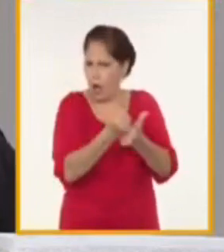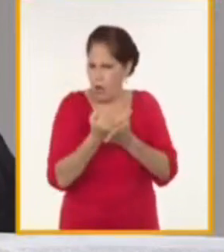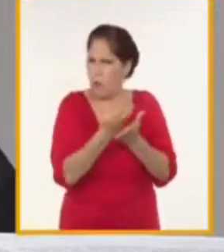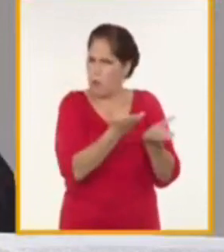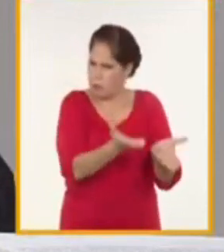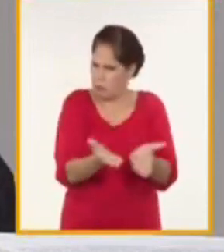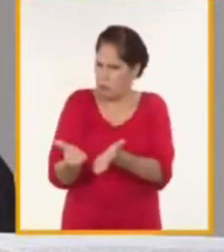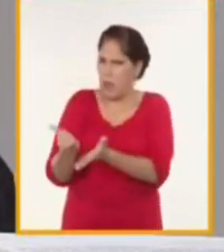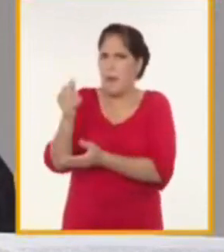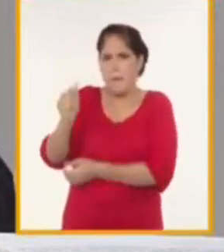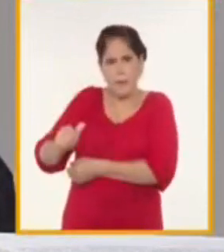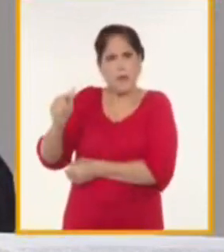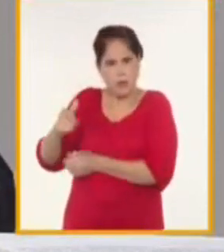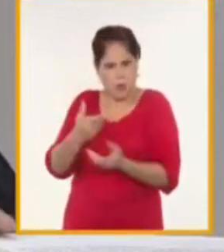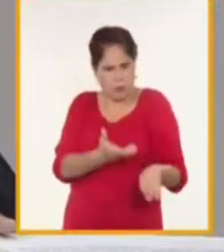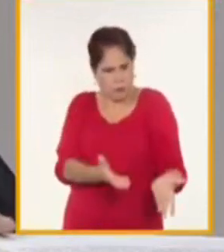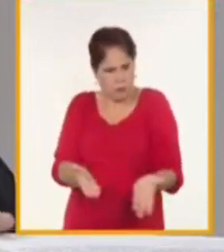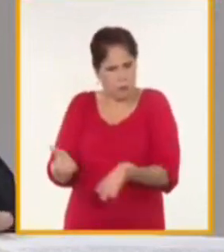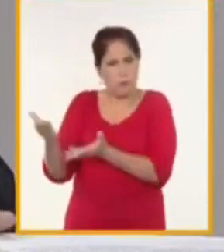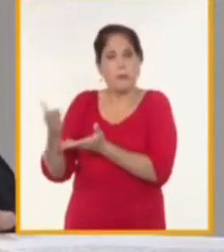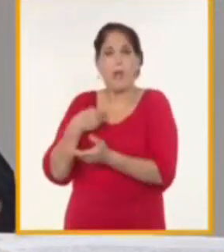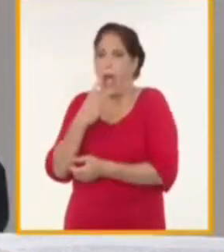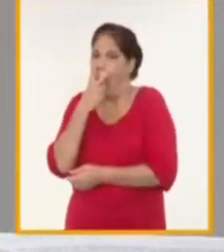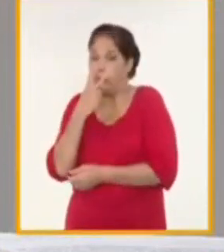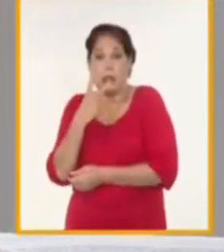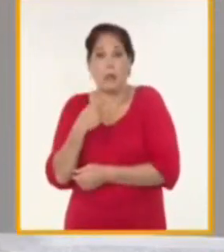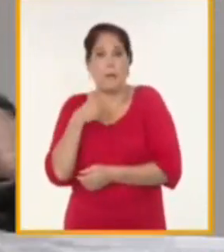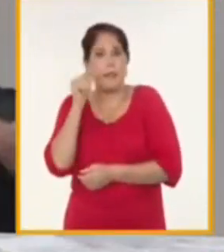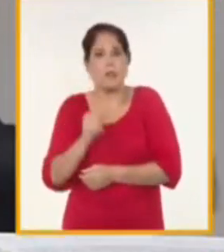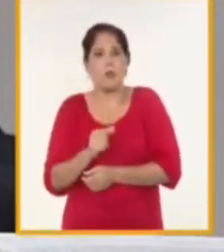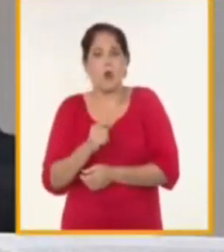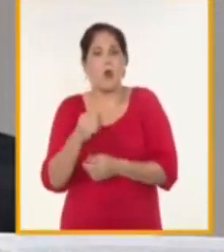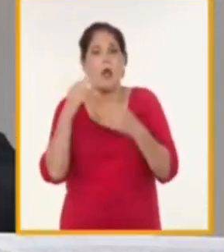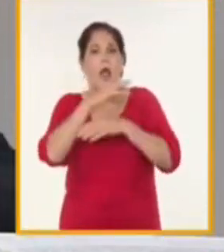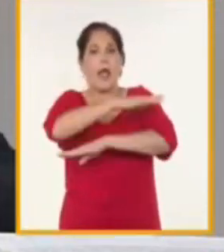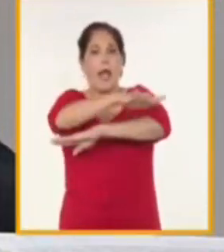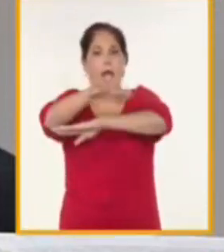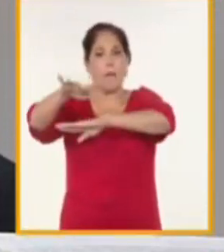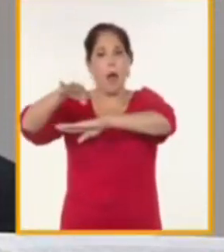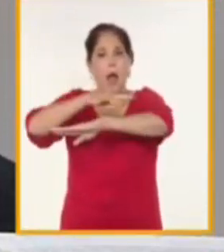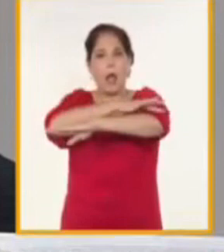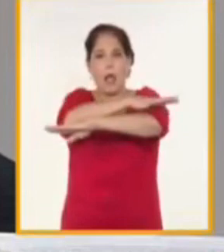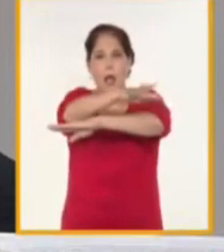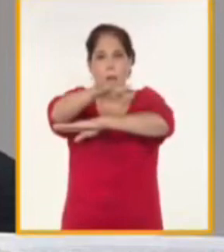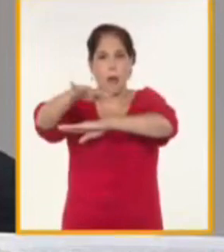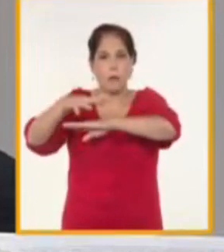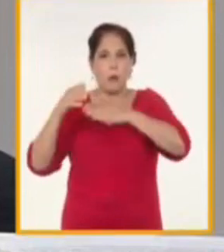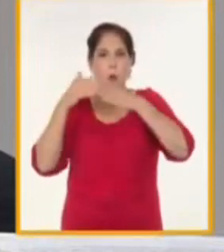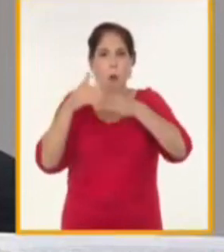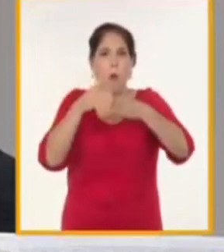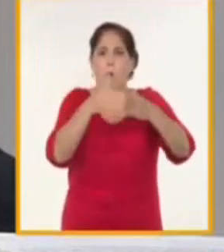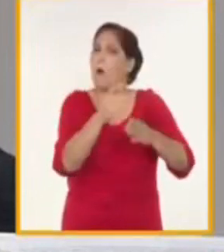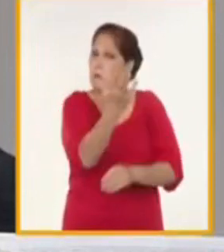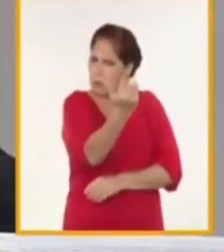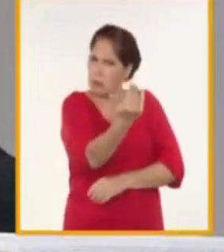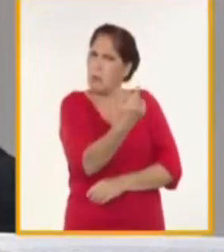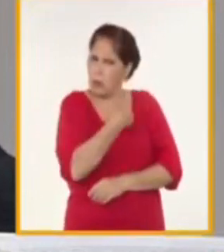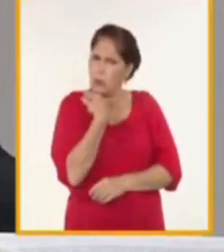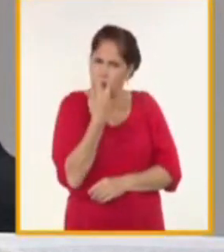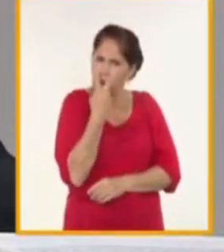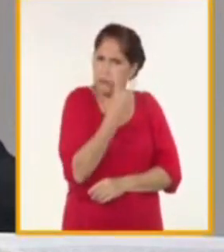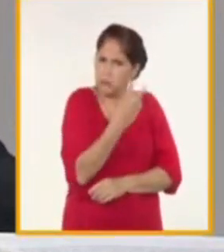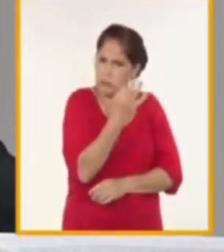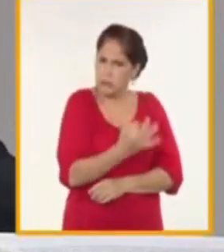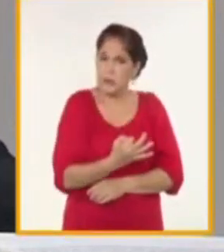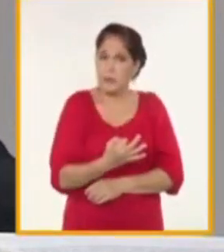mostró nuestro país al mundo nadie lo quería recibir nadie lo quiso recibir en los puertos de la región incluso